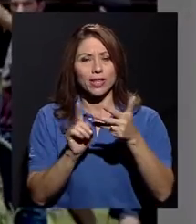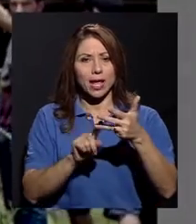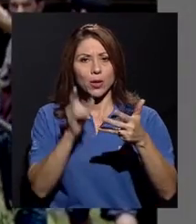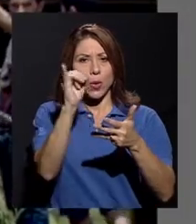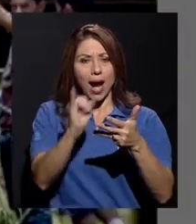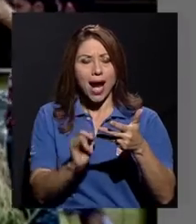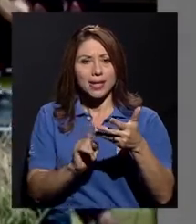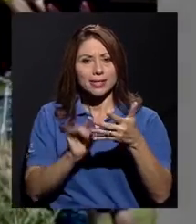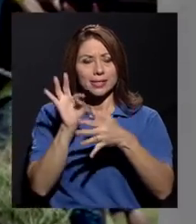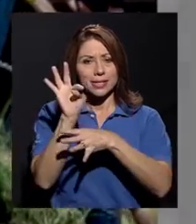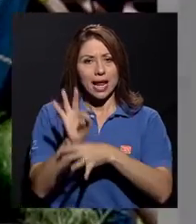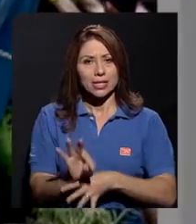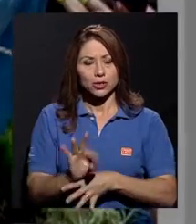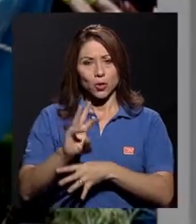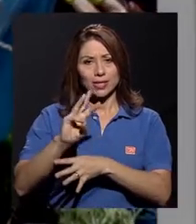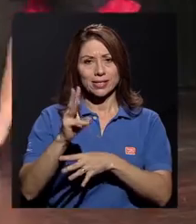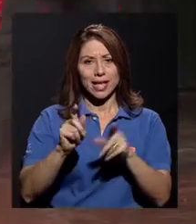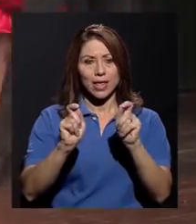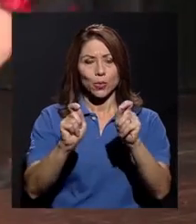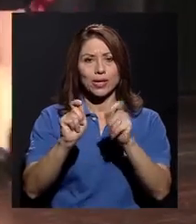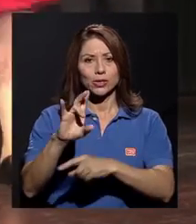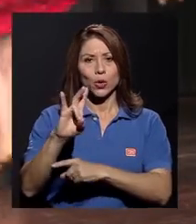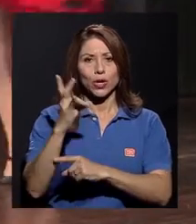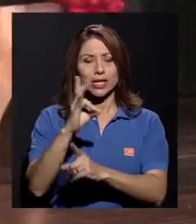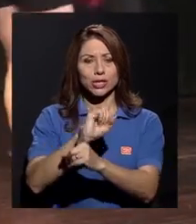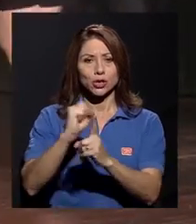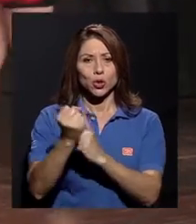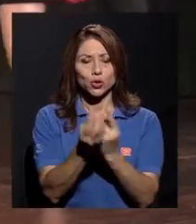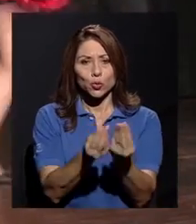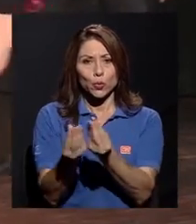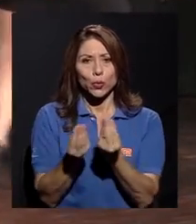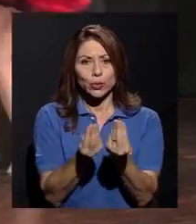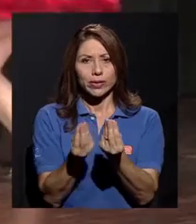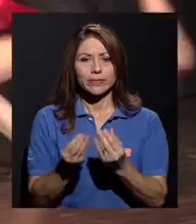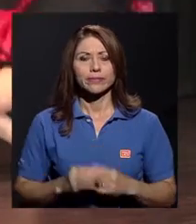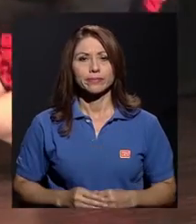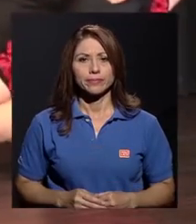artes, tradiciones, educación y socioproductividad.